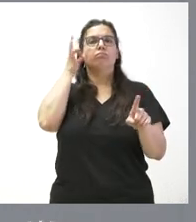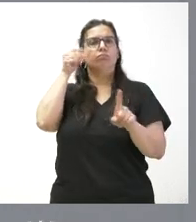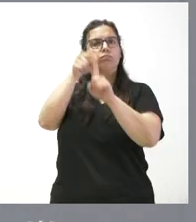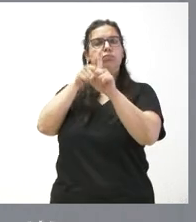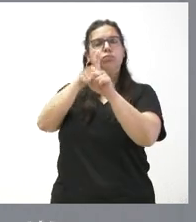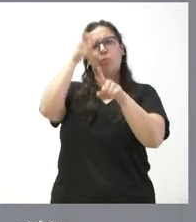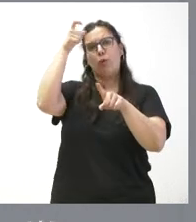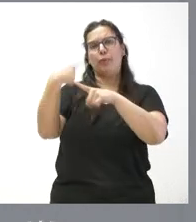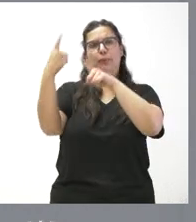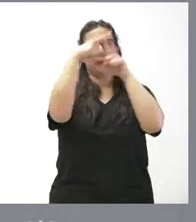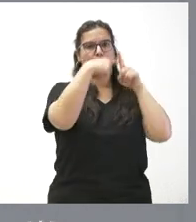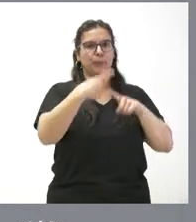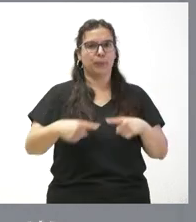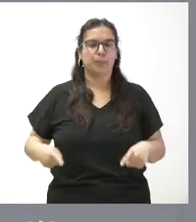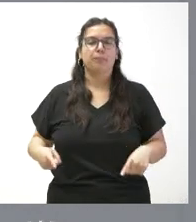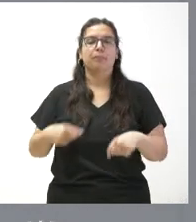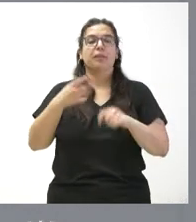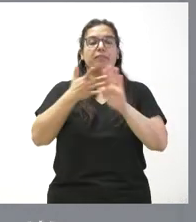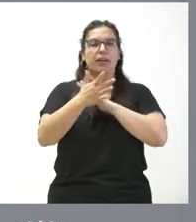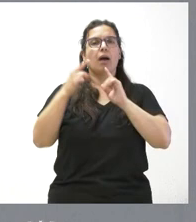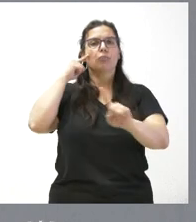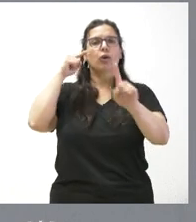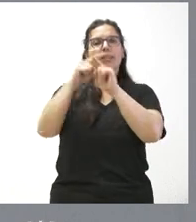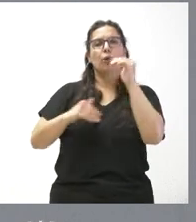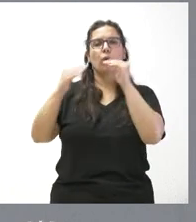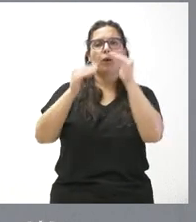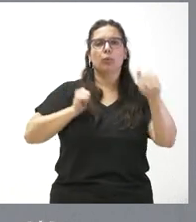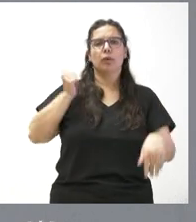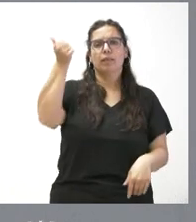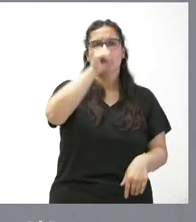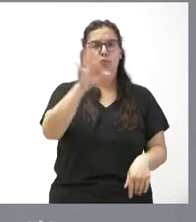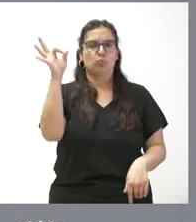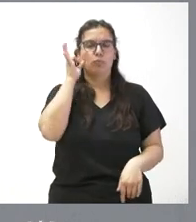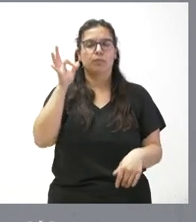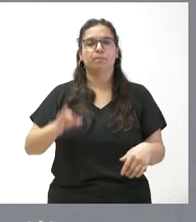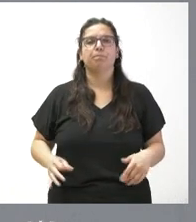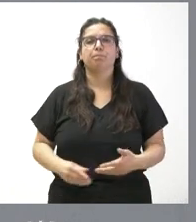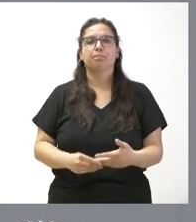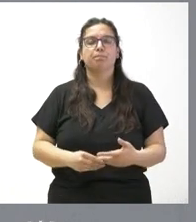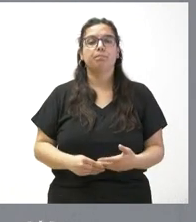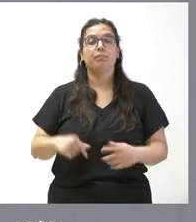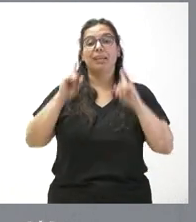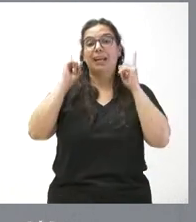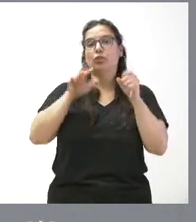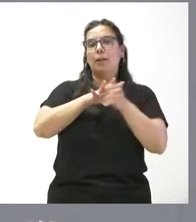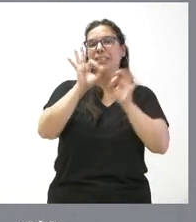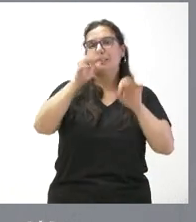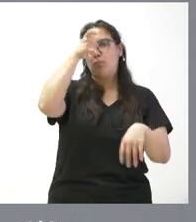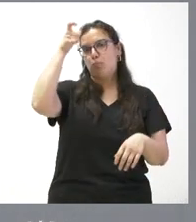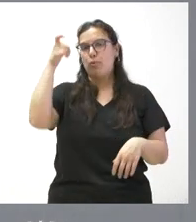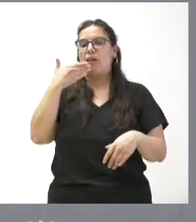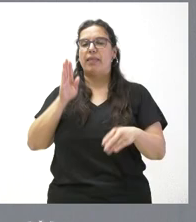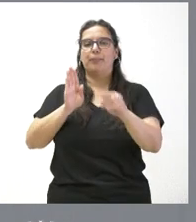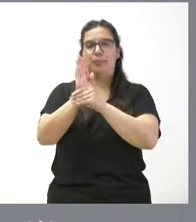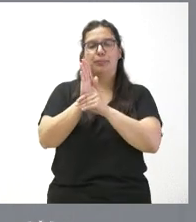municipios del mundo rural. Avanzamos, por tanto, hacia la igualdad de oportunidades entre mujeres y hombres, en este caso en el mundo rural, mediante esta aportación